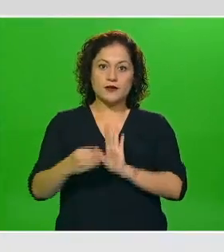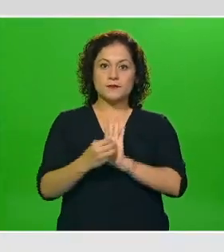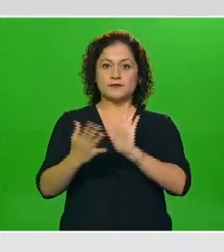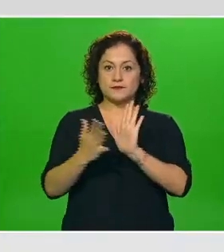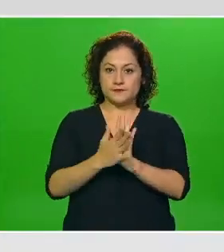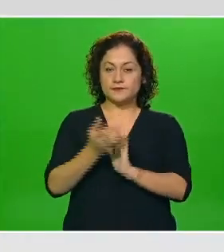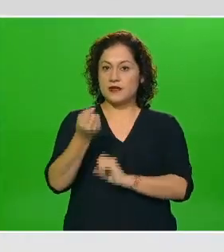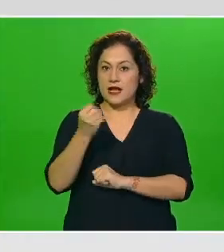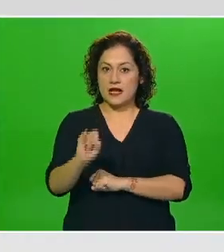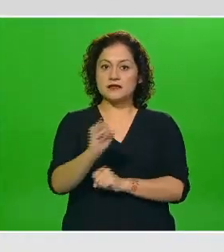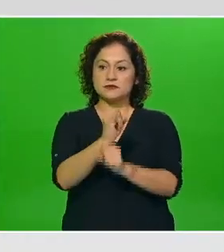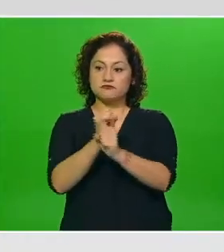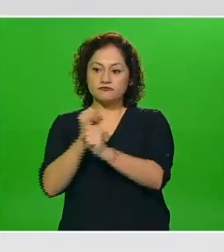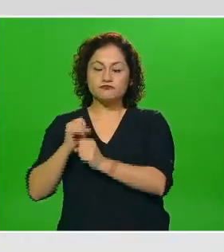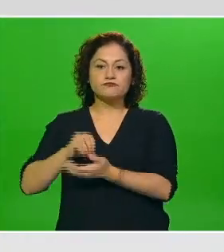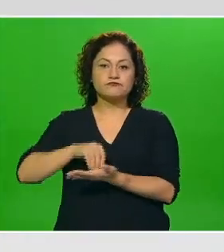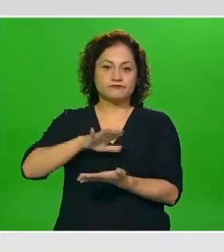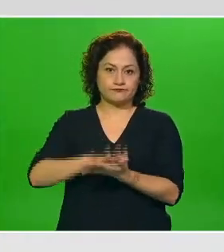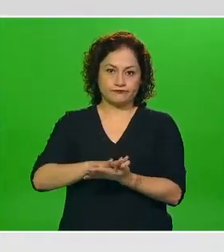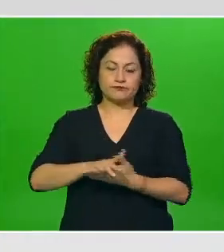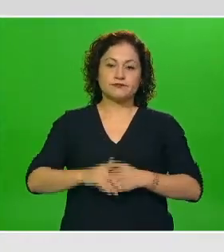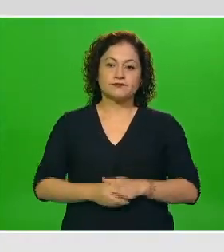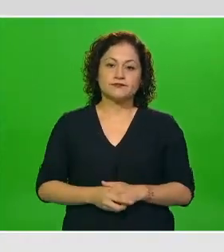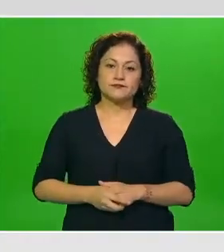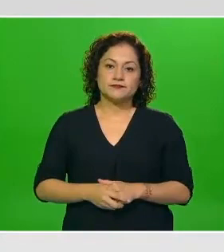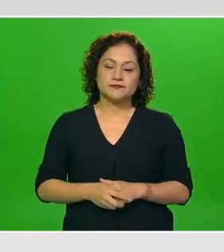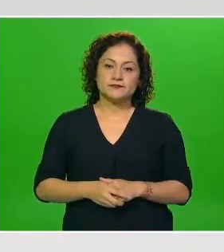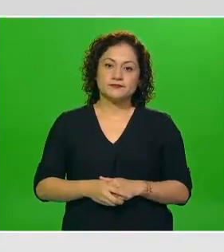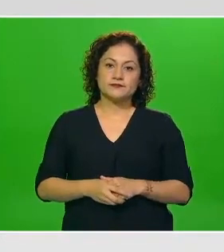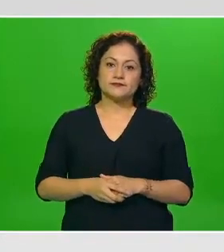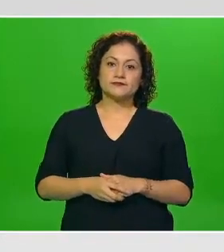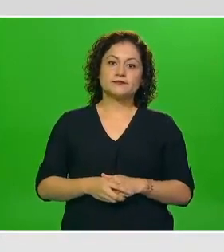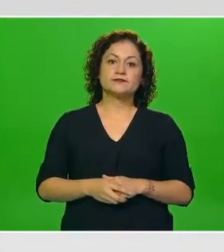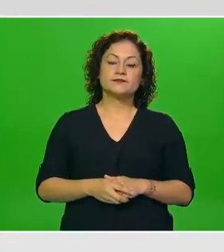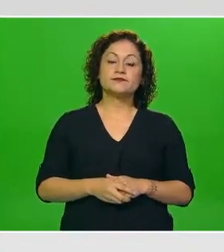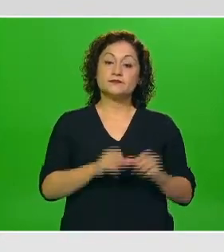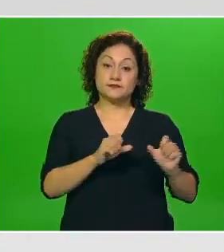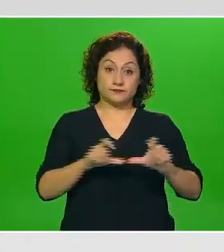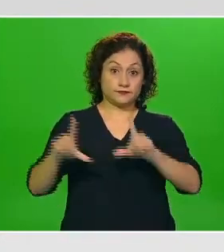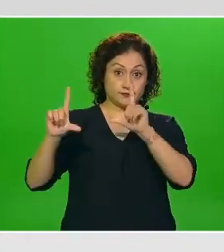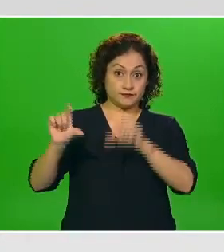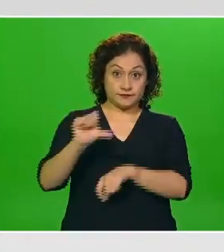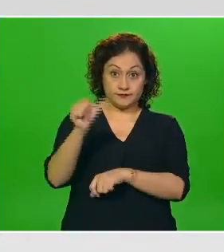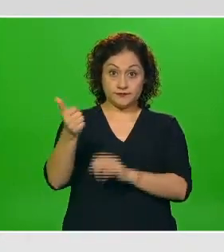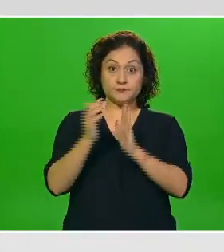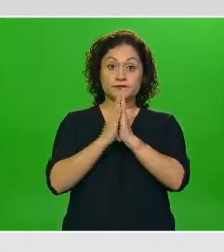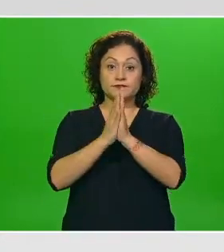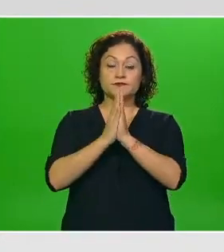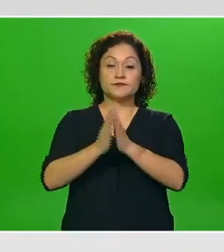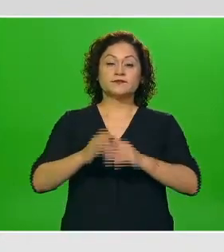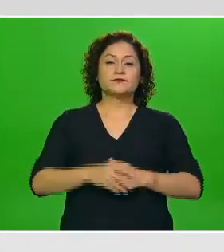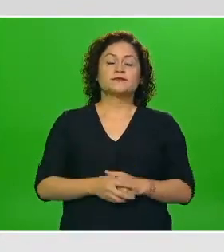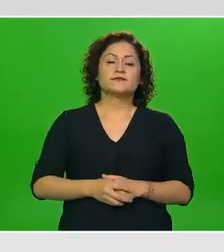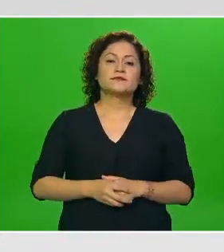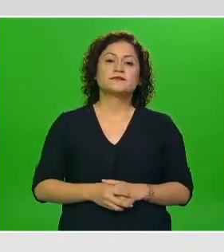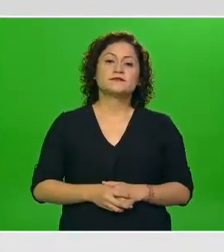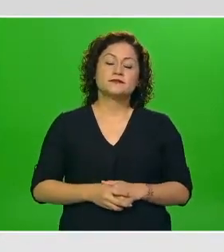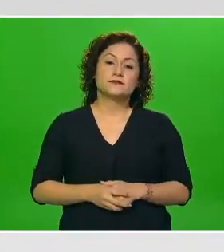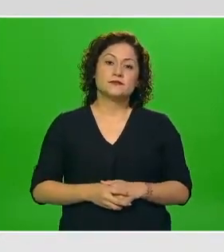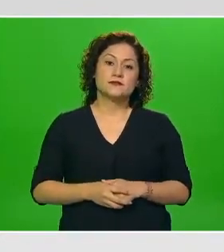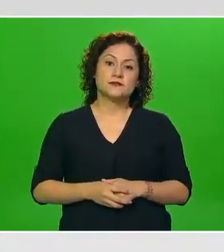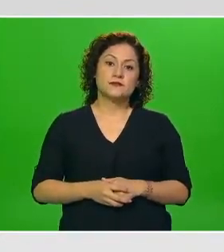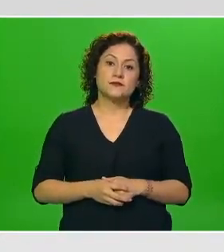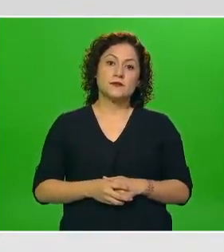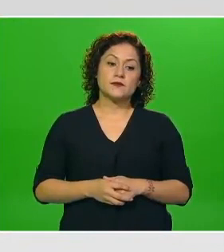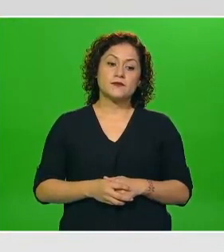epidemiológicamente o dictaminadas clínica epidemiológicamente y me dan la siguiente por favor la siguiente gráfica que vamos a